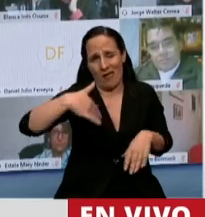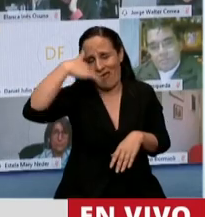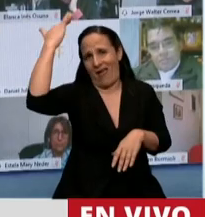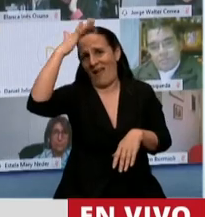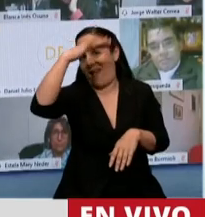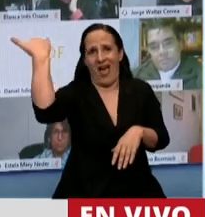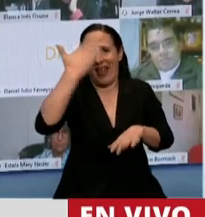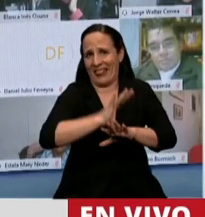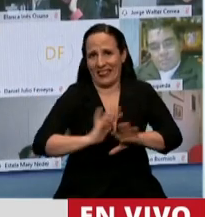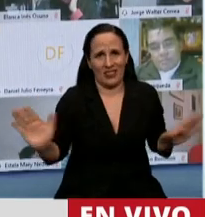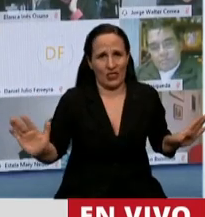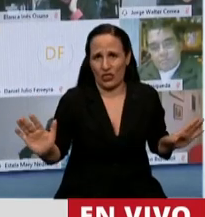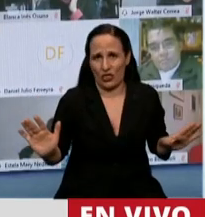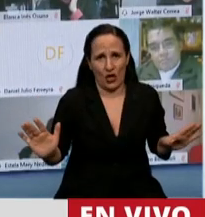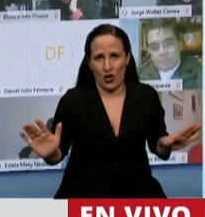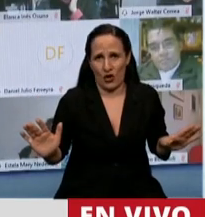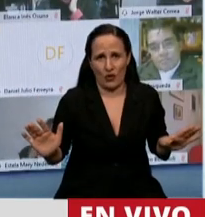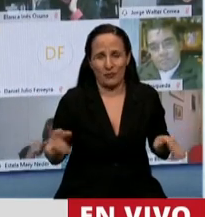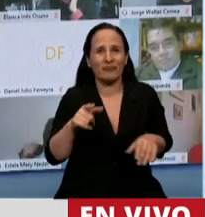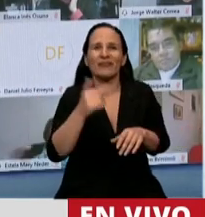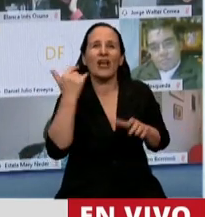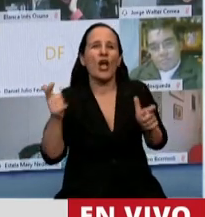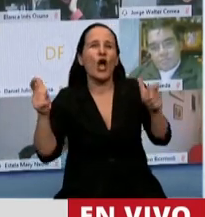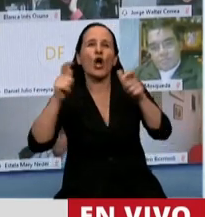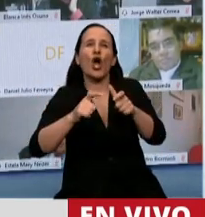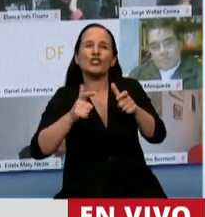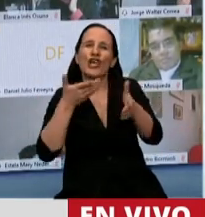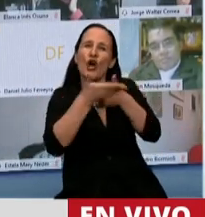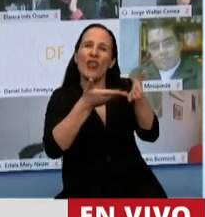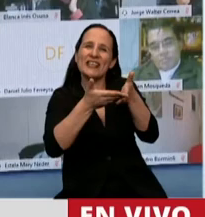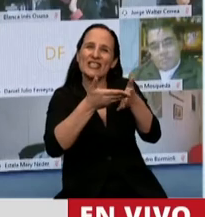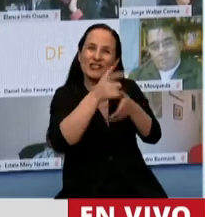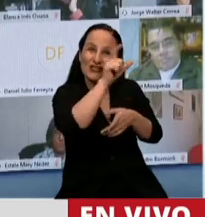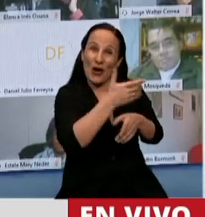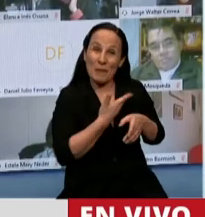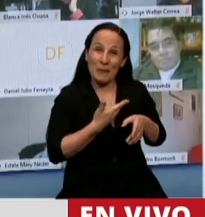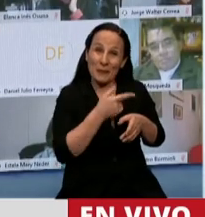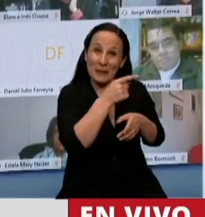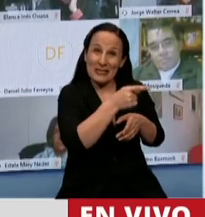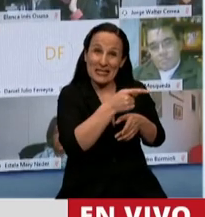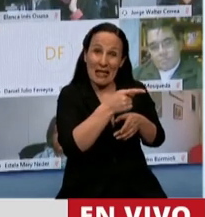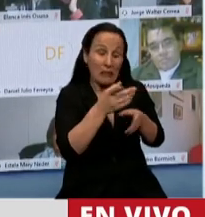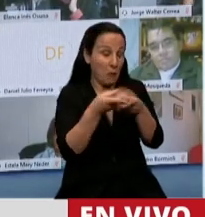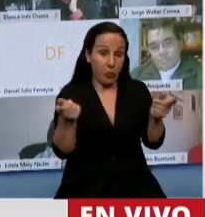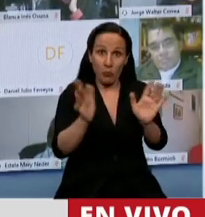desapareció de la escena el Consejo de Asesores del Presidente relacionado con la pandemia.